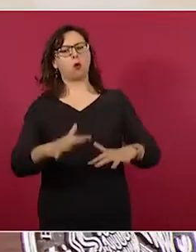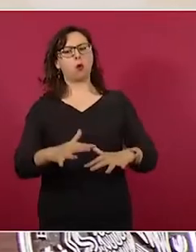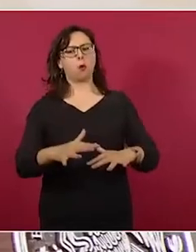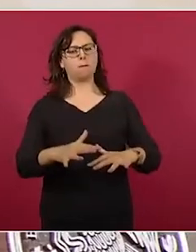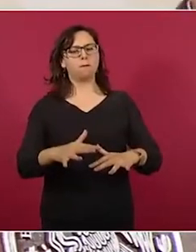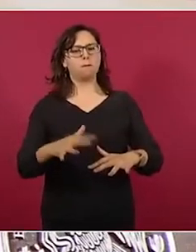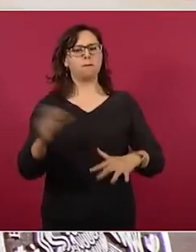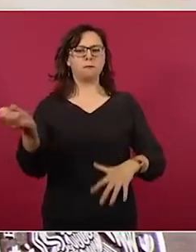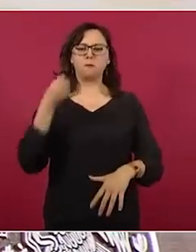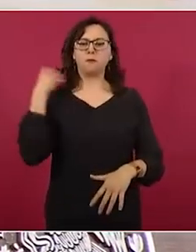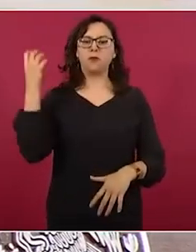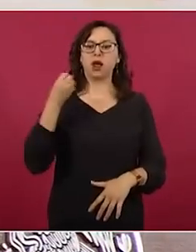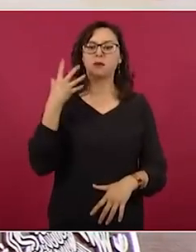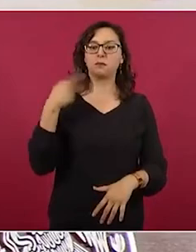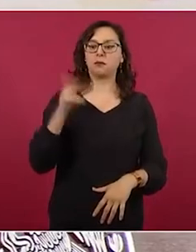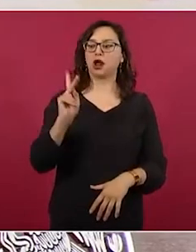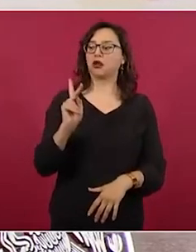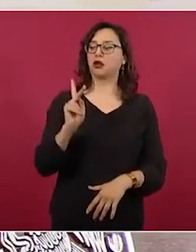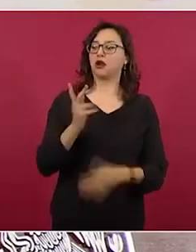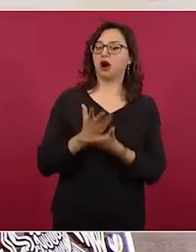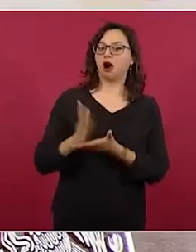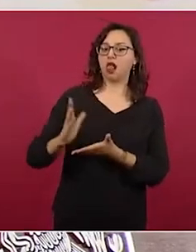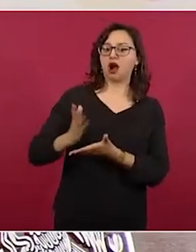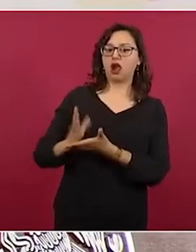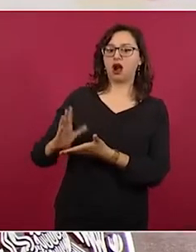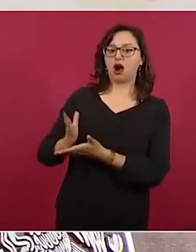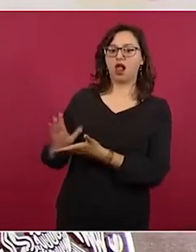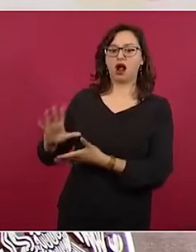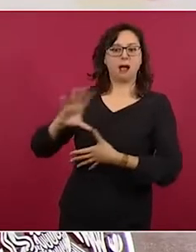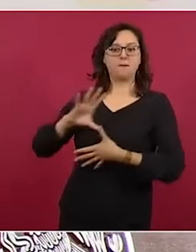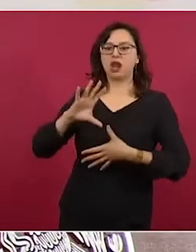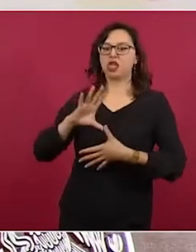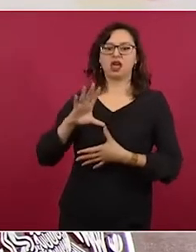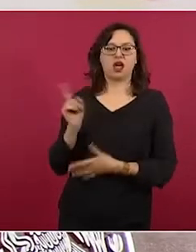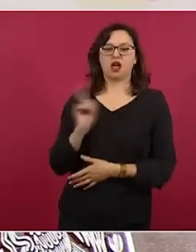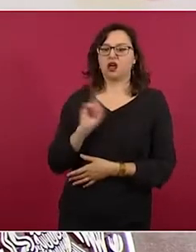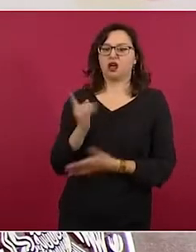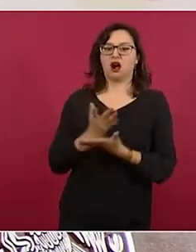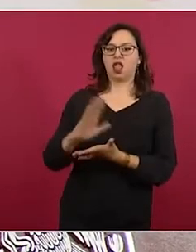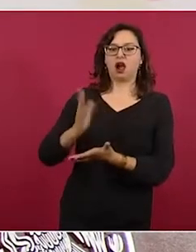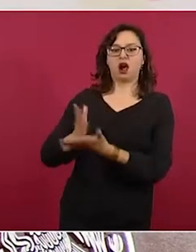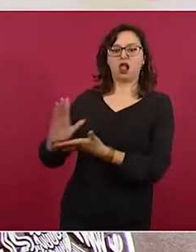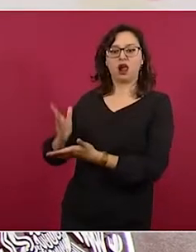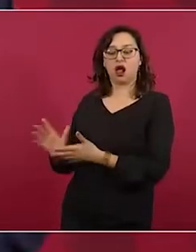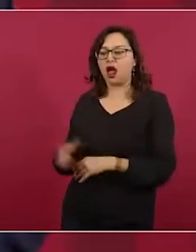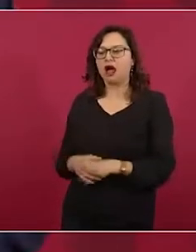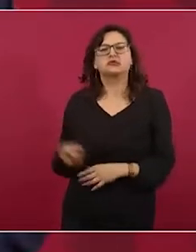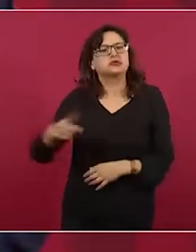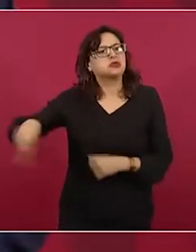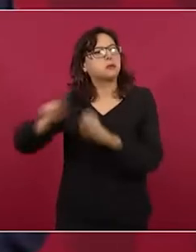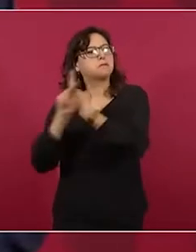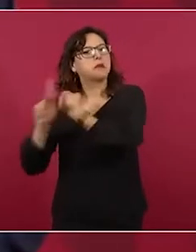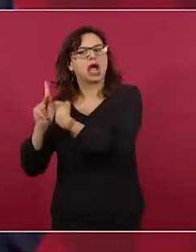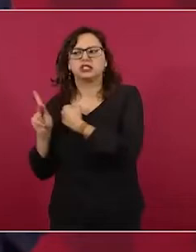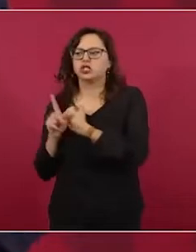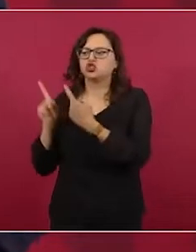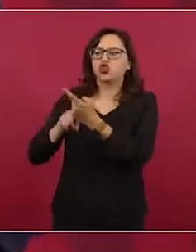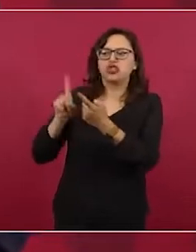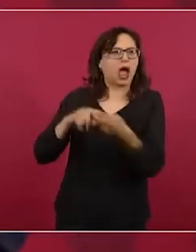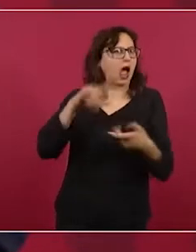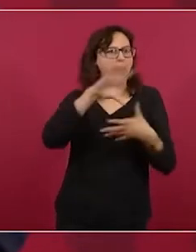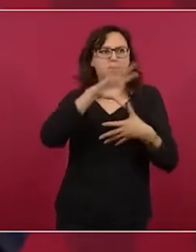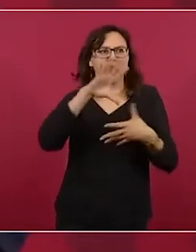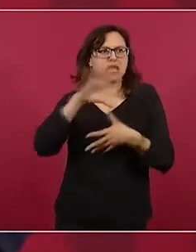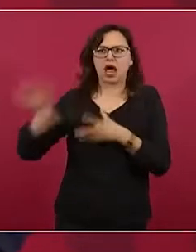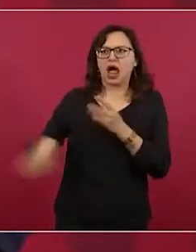no invitamos a todos. Entonces, ¿de dónde son los que no están